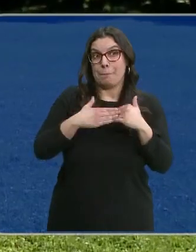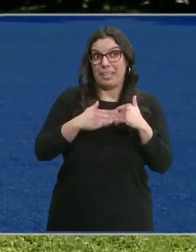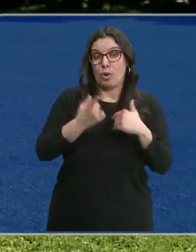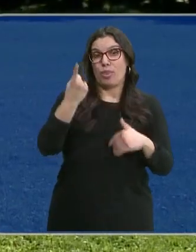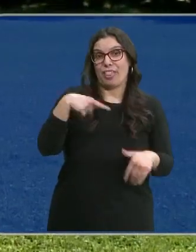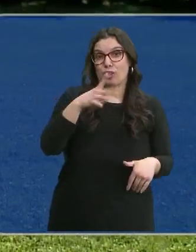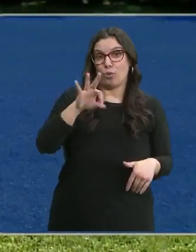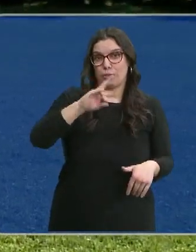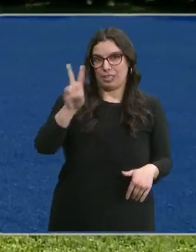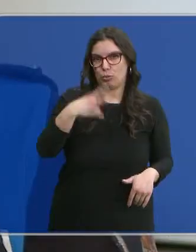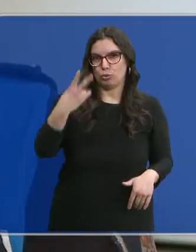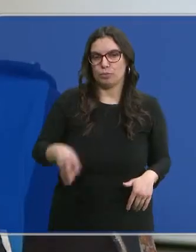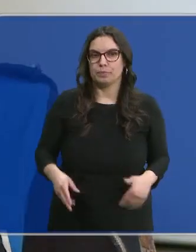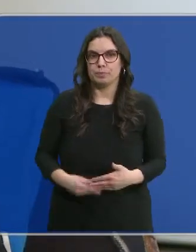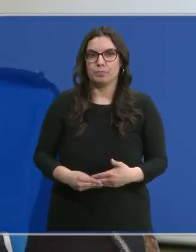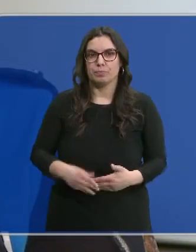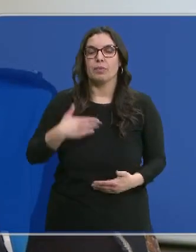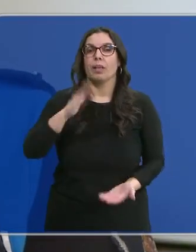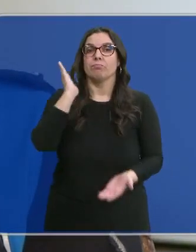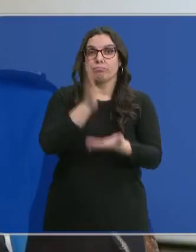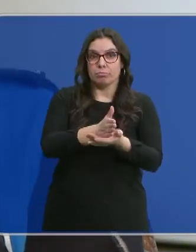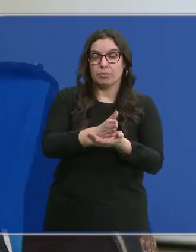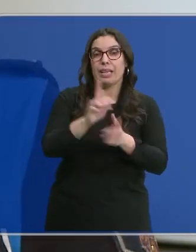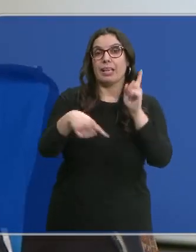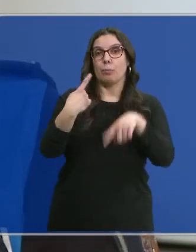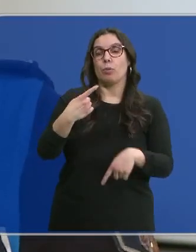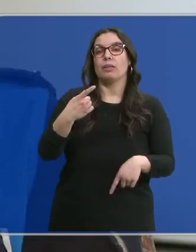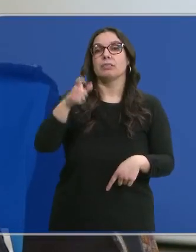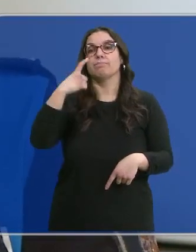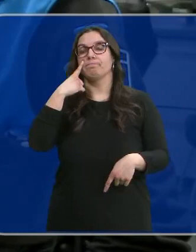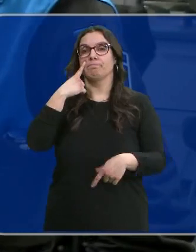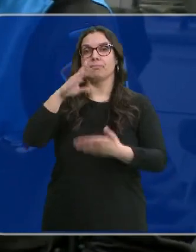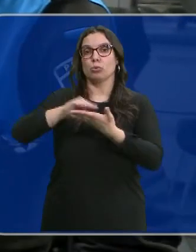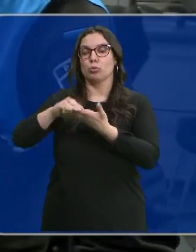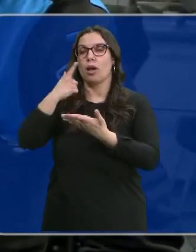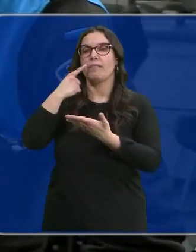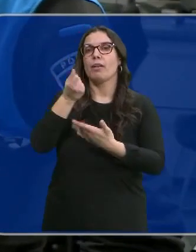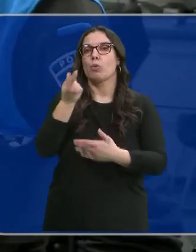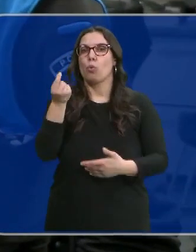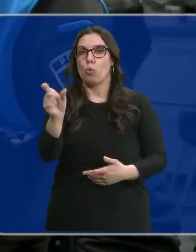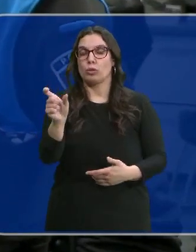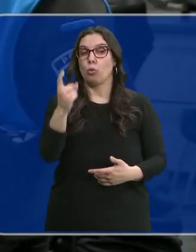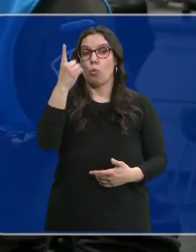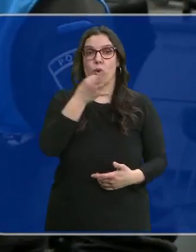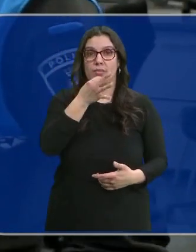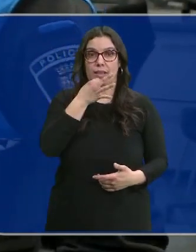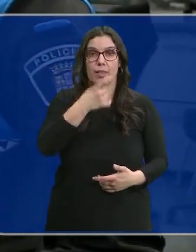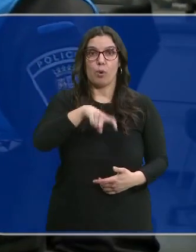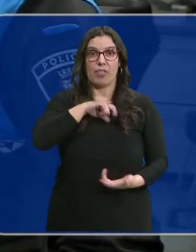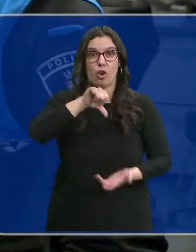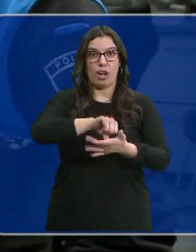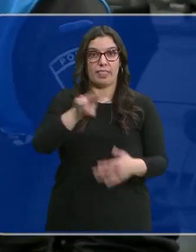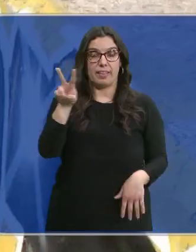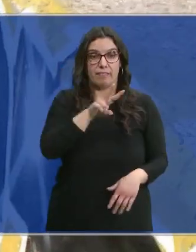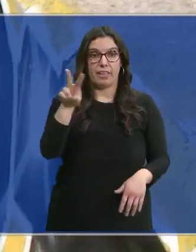los 150 euros. Se abre un expediente sancionador y luego el instructor es el que determina la sanción. En solo una tarde, la policía local